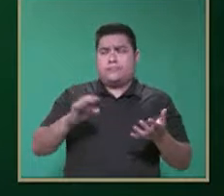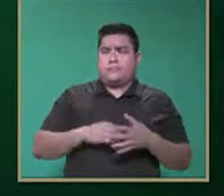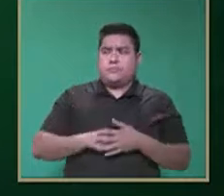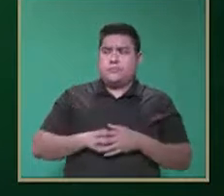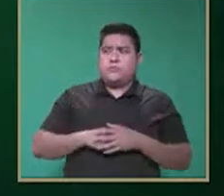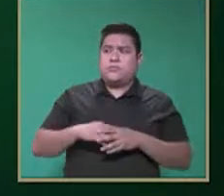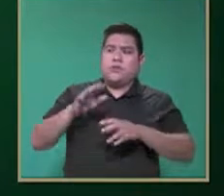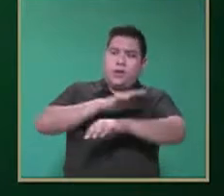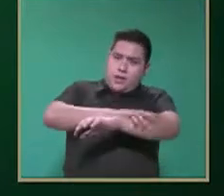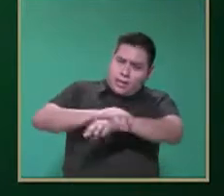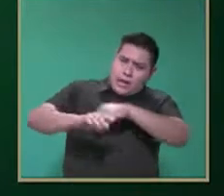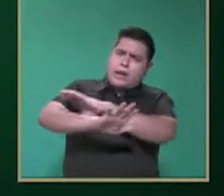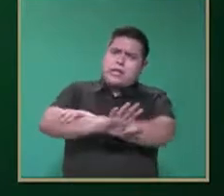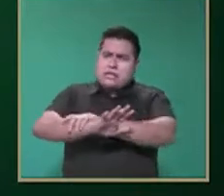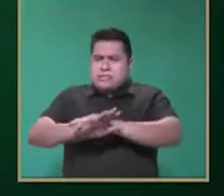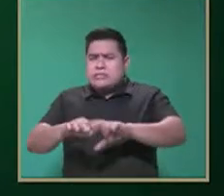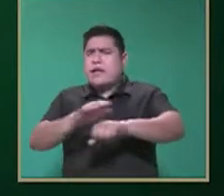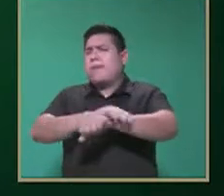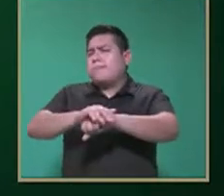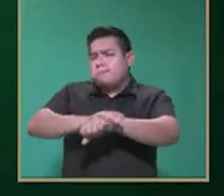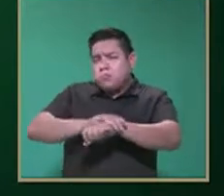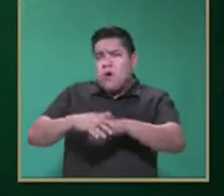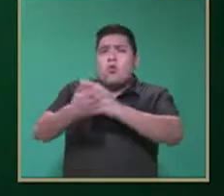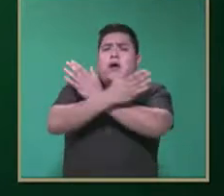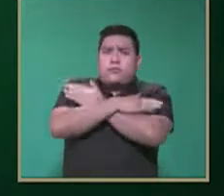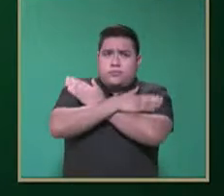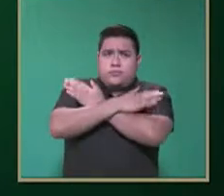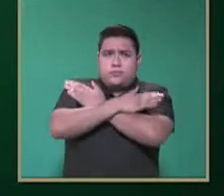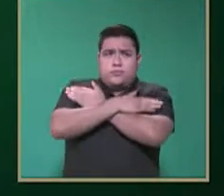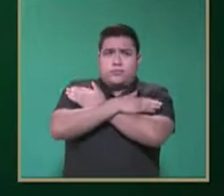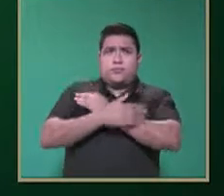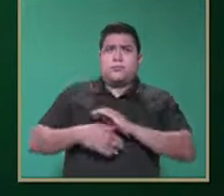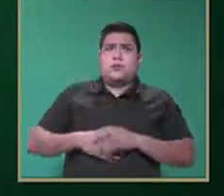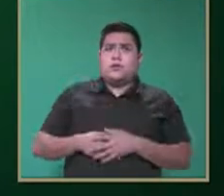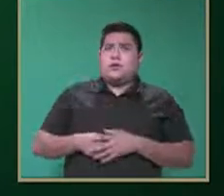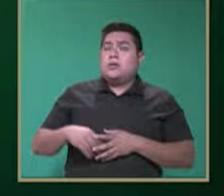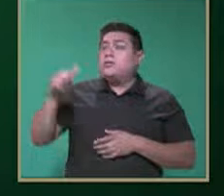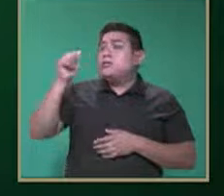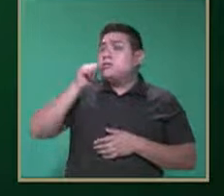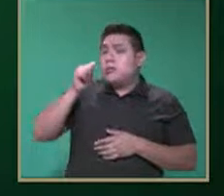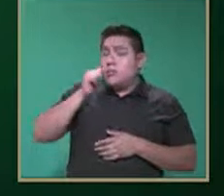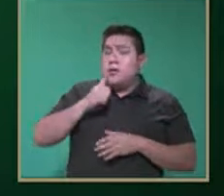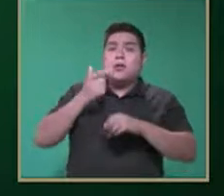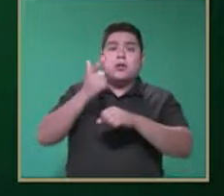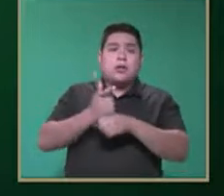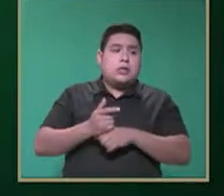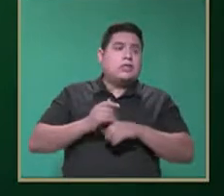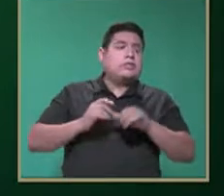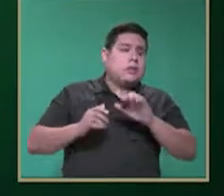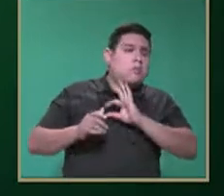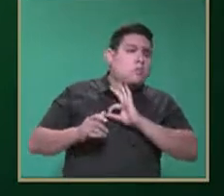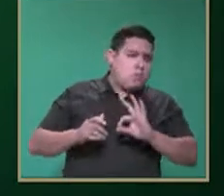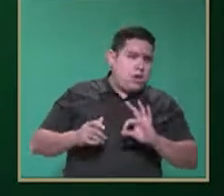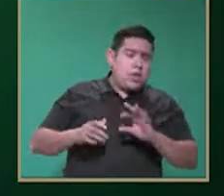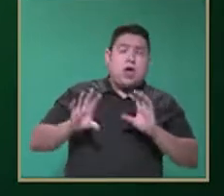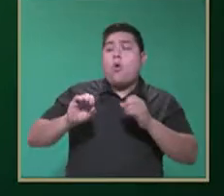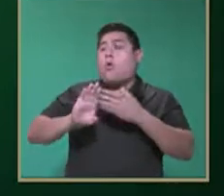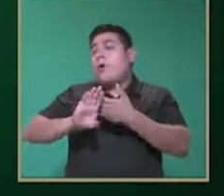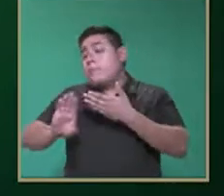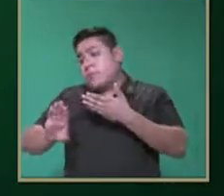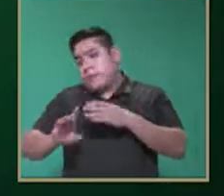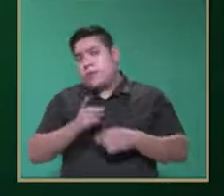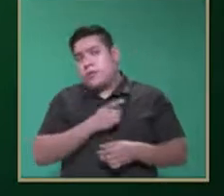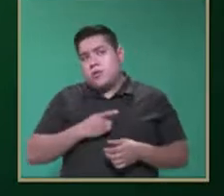caricias, a lo mejor dar abrazos. Siempre identificando lo que sí y lo que podemos evitar, ¿verdad?